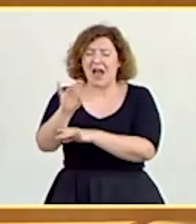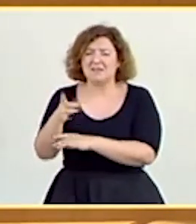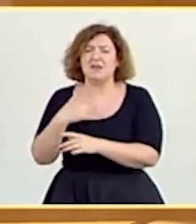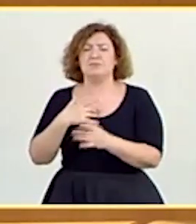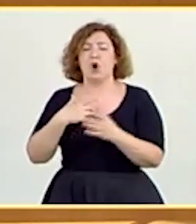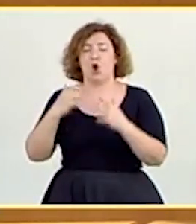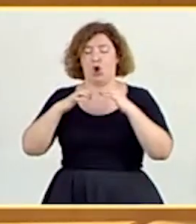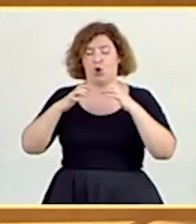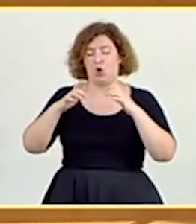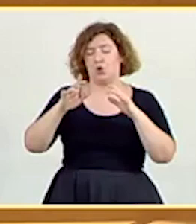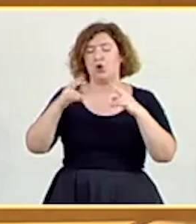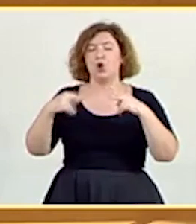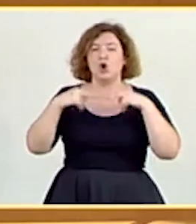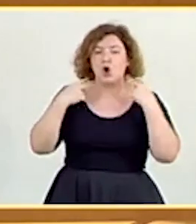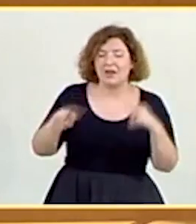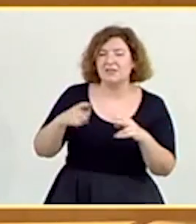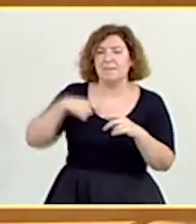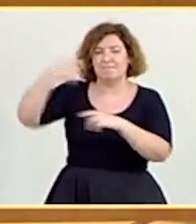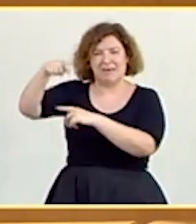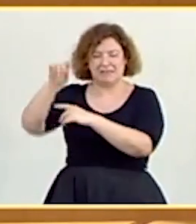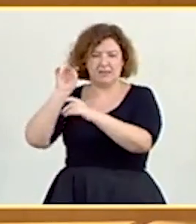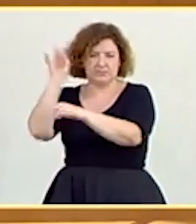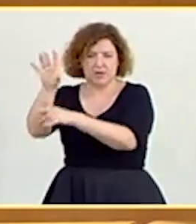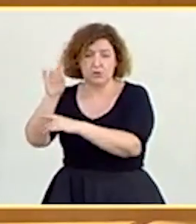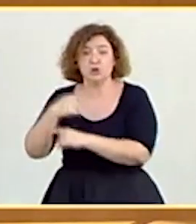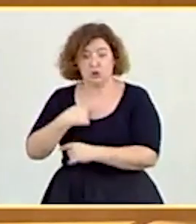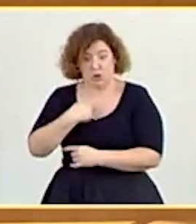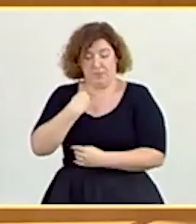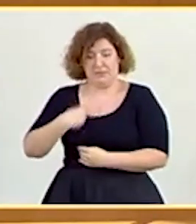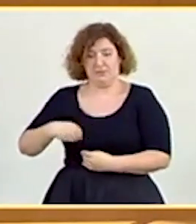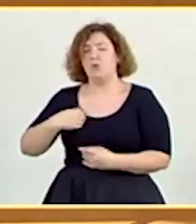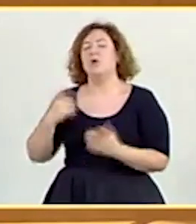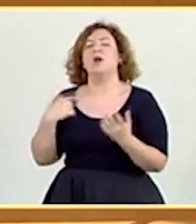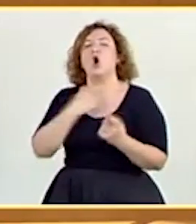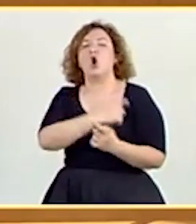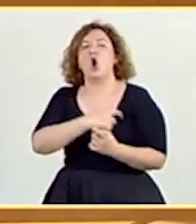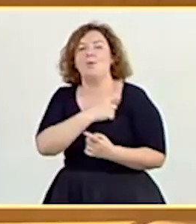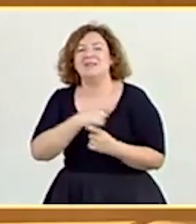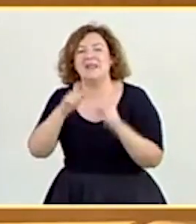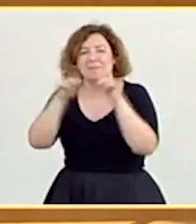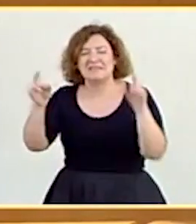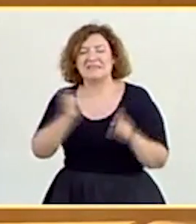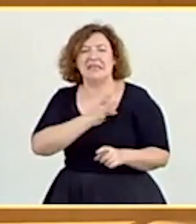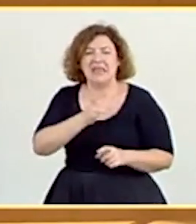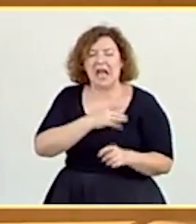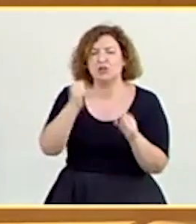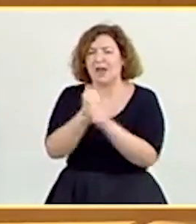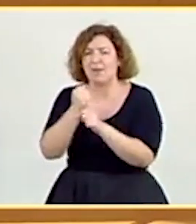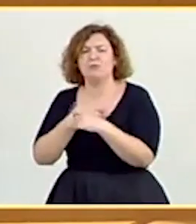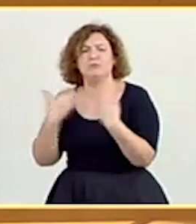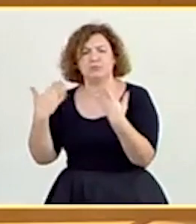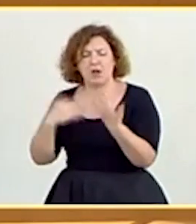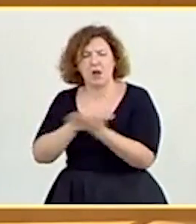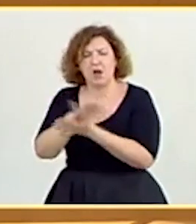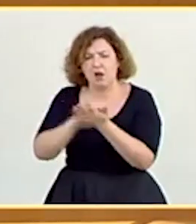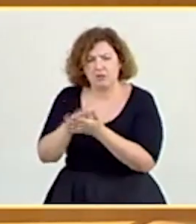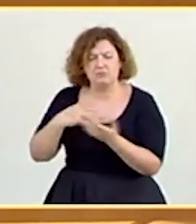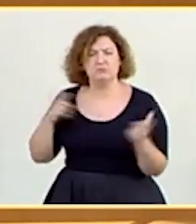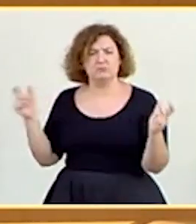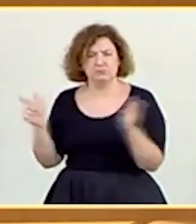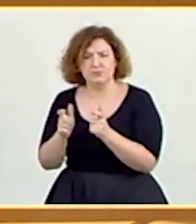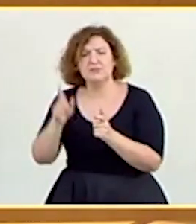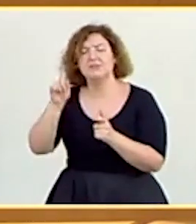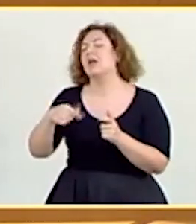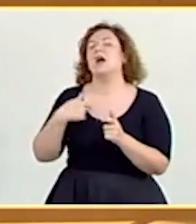el Congreso a la presidencia de Nissan. Nos hemos reunido yo misma con el Comité de Empresa, con sindicatos, con trabajadores. Me he reunido también con la